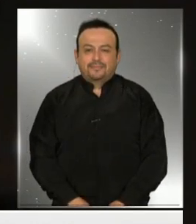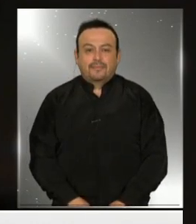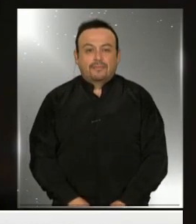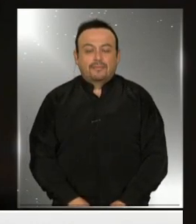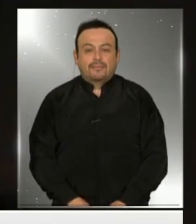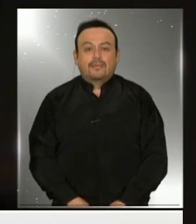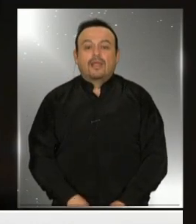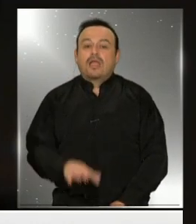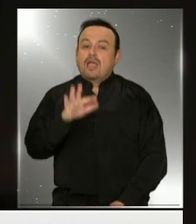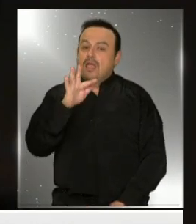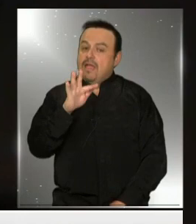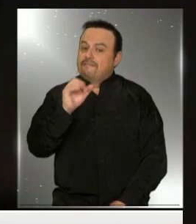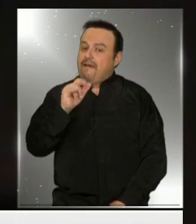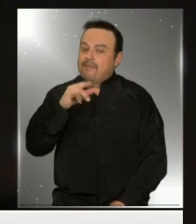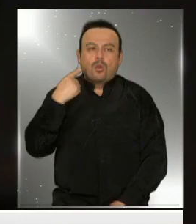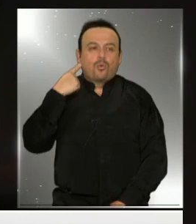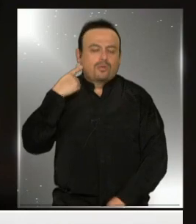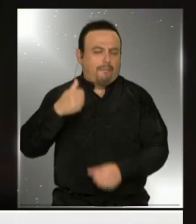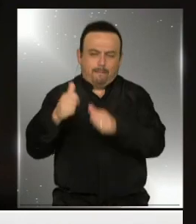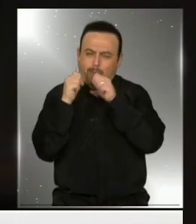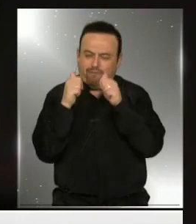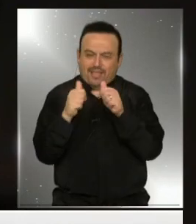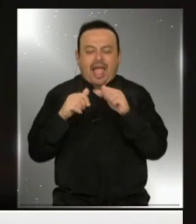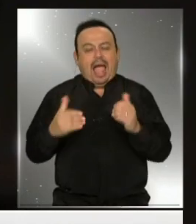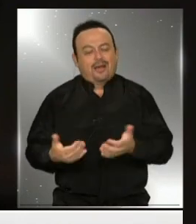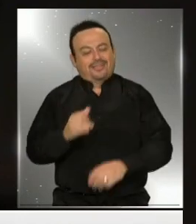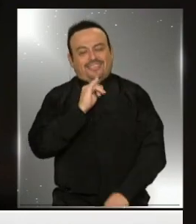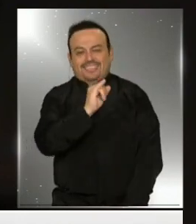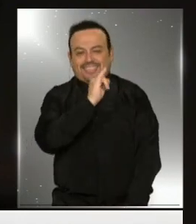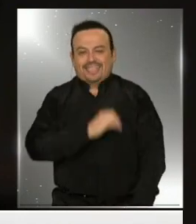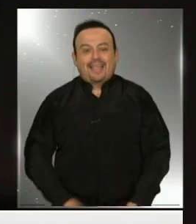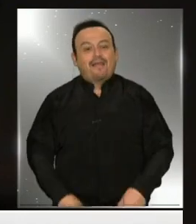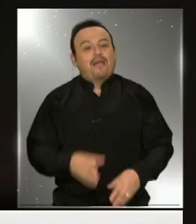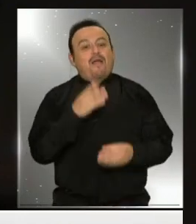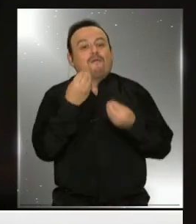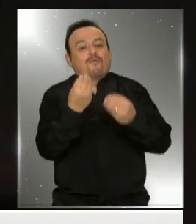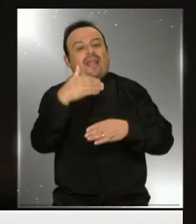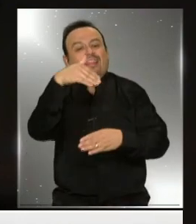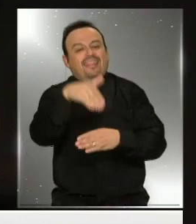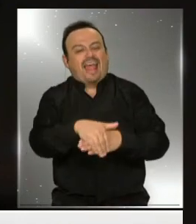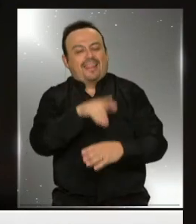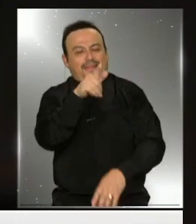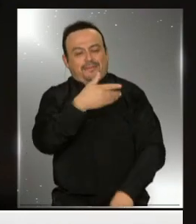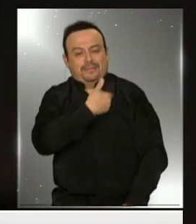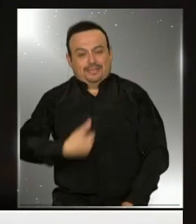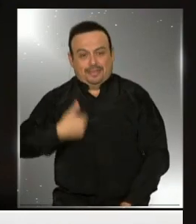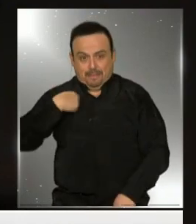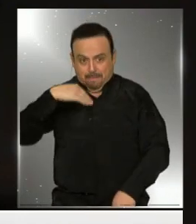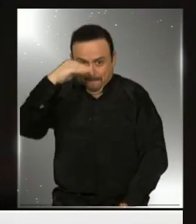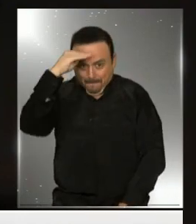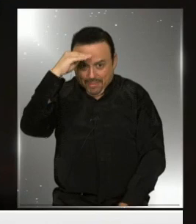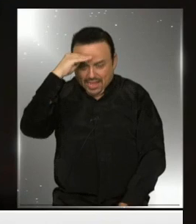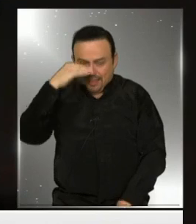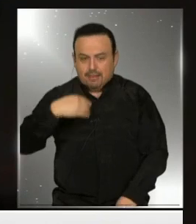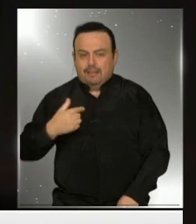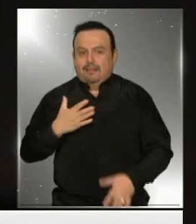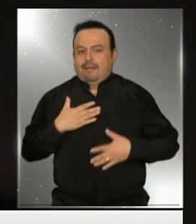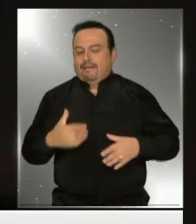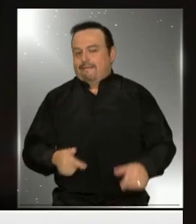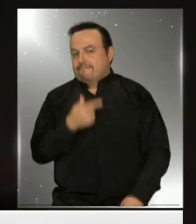¿Aló? Fabiola, la escuchamos muy bien. Ahora sí. Buenas tardes, Presidente. Mi experiencia, la verdad, ha sido espectacular.